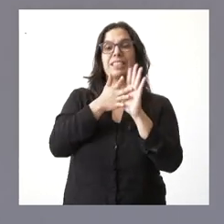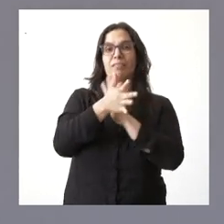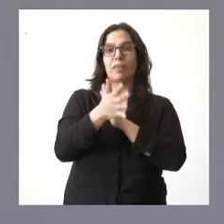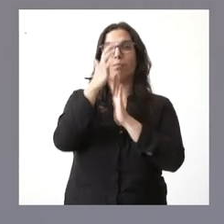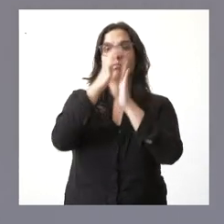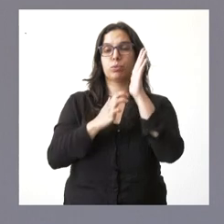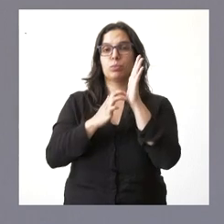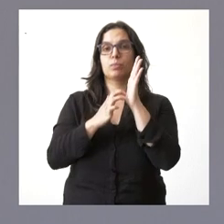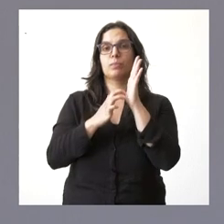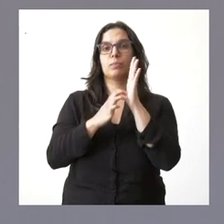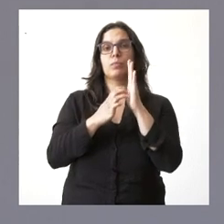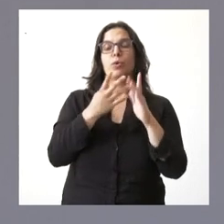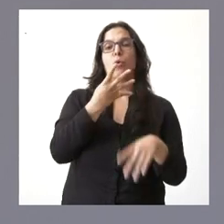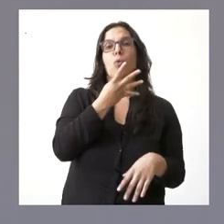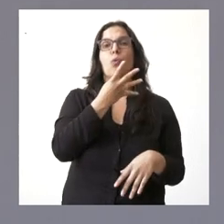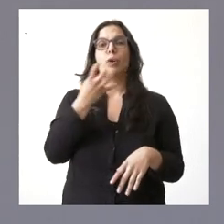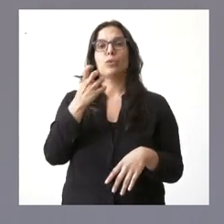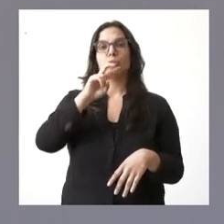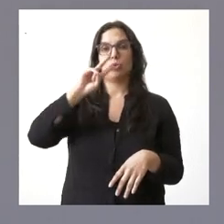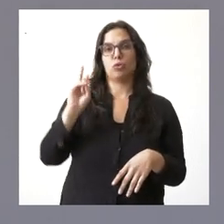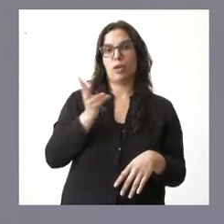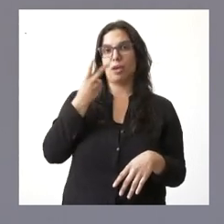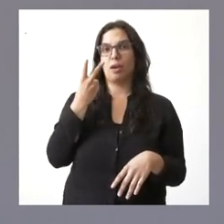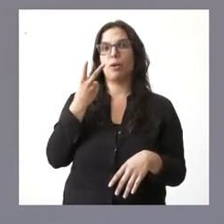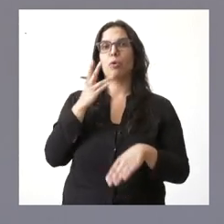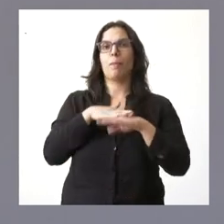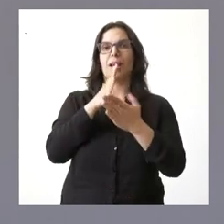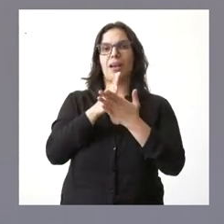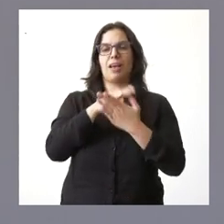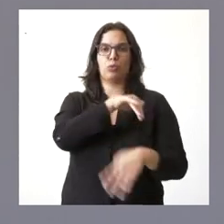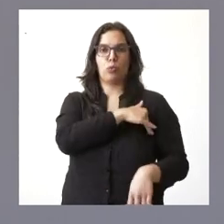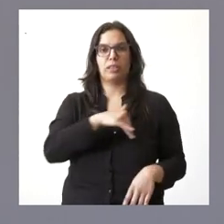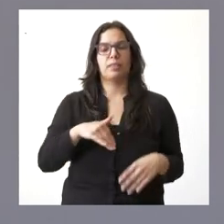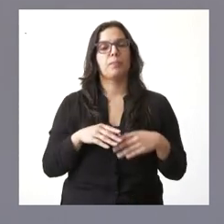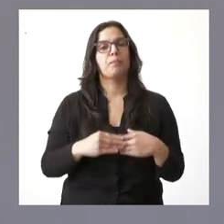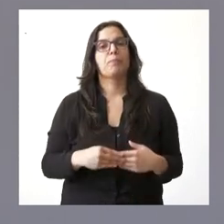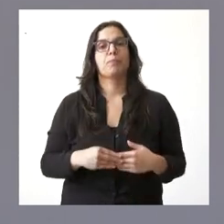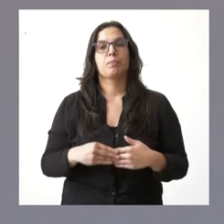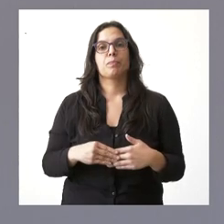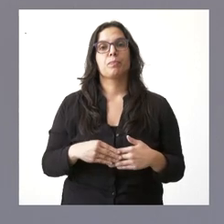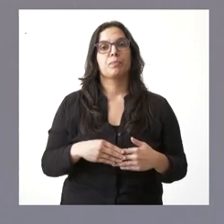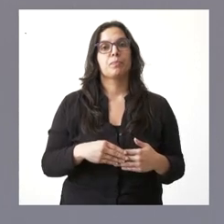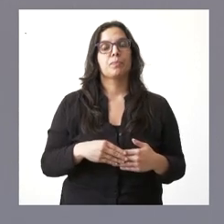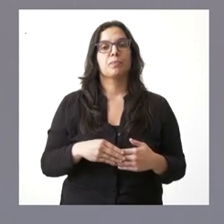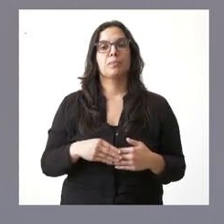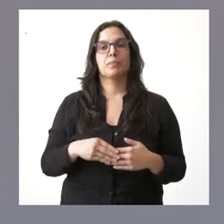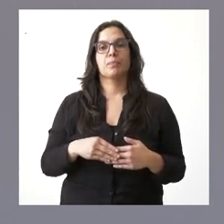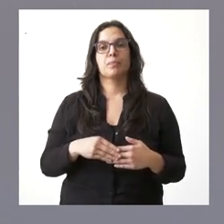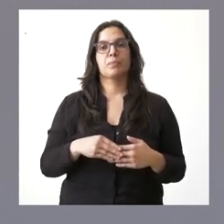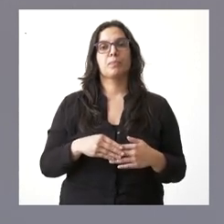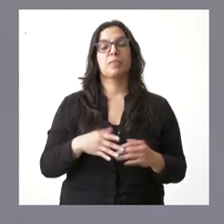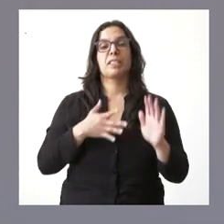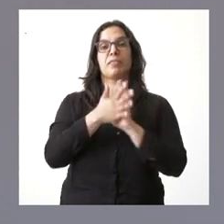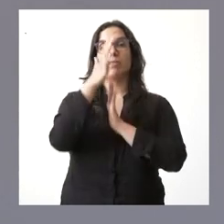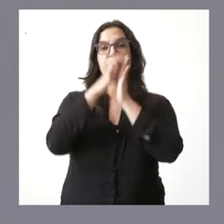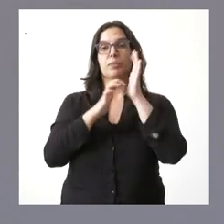rebaja de 400 euros para los estudiantes. Estamos hablando de un descuento